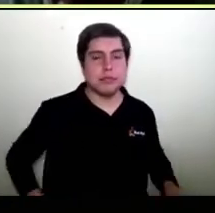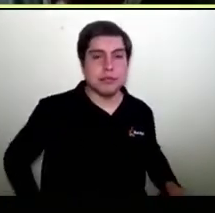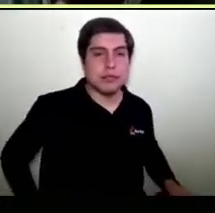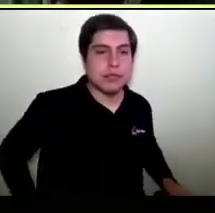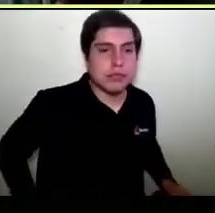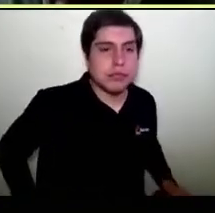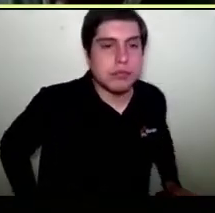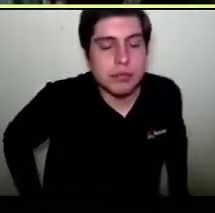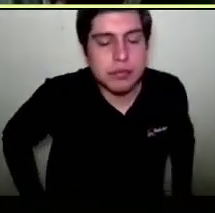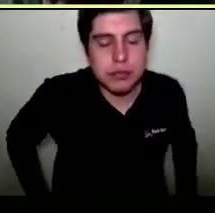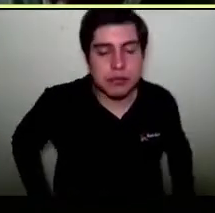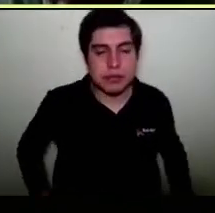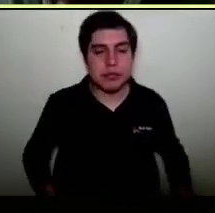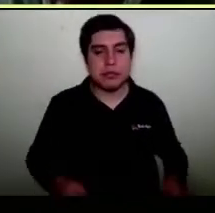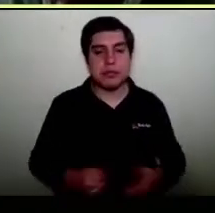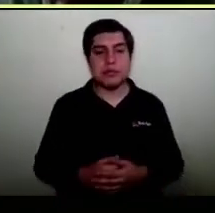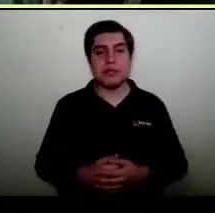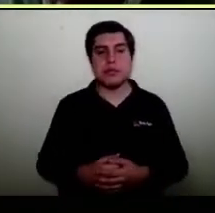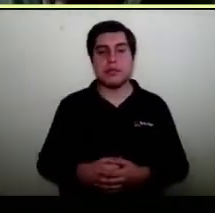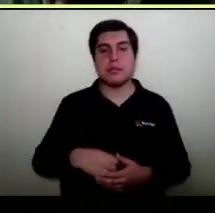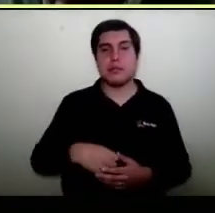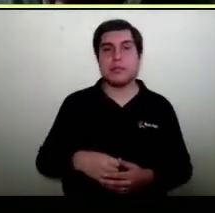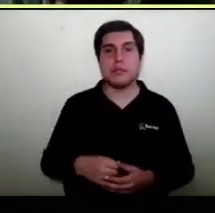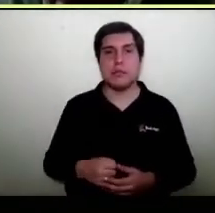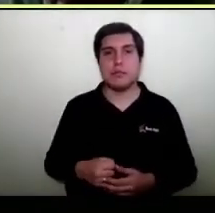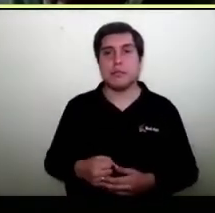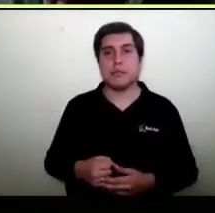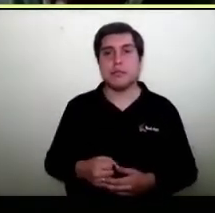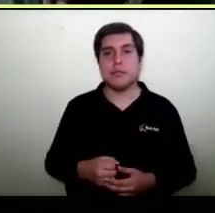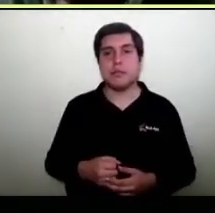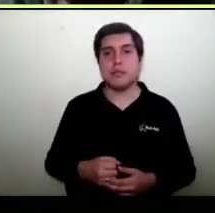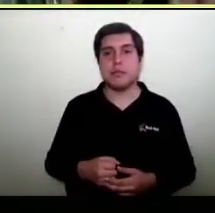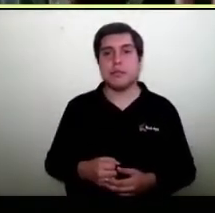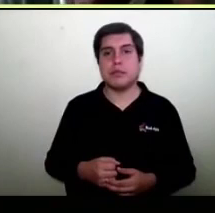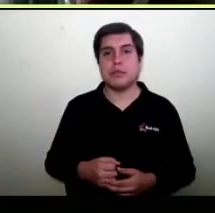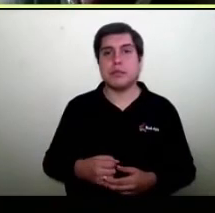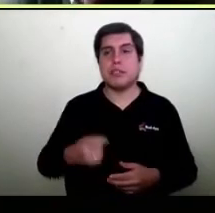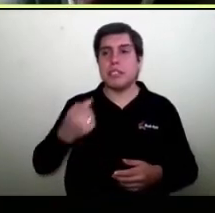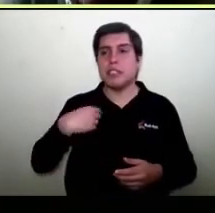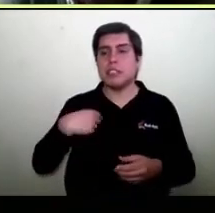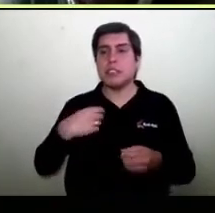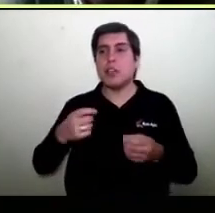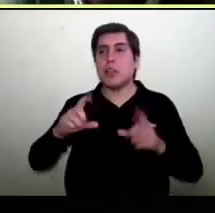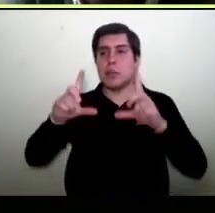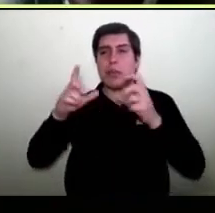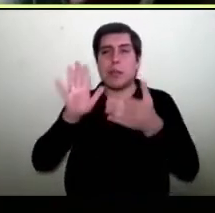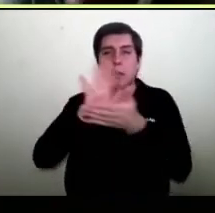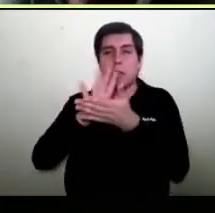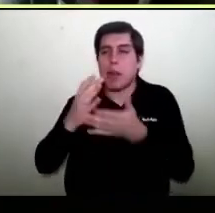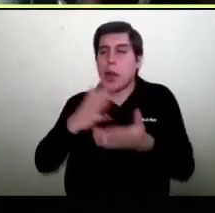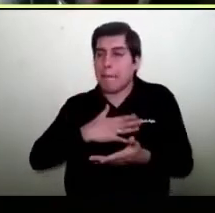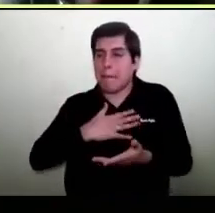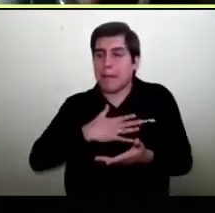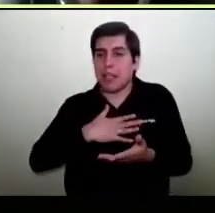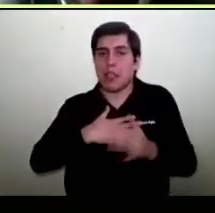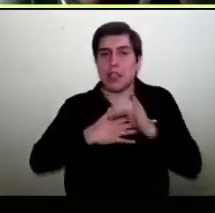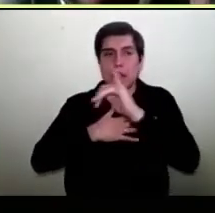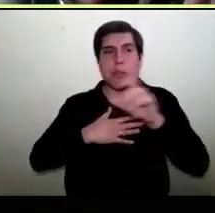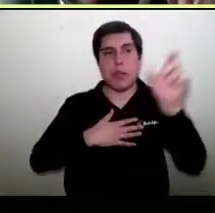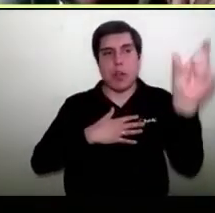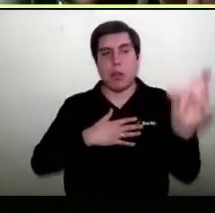Mitzi pregunta ¿puedes poner mis datos y negociar directamente con el cliente? Sí esa es una muy buena pregunta y una respuesta